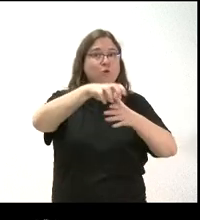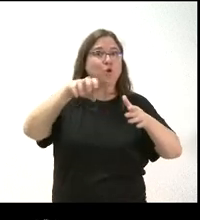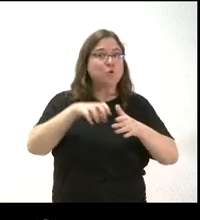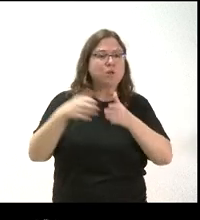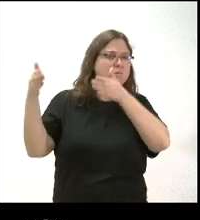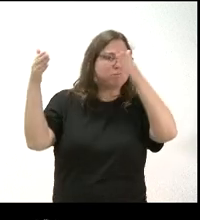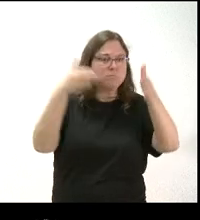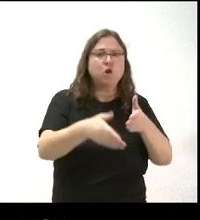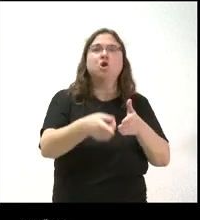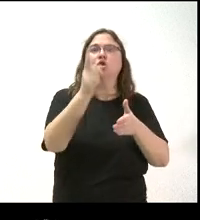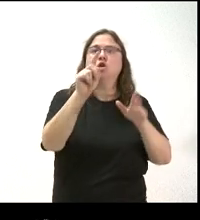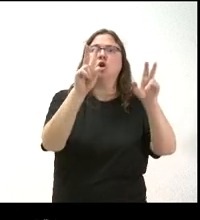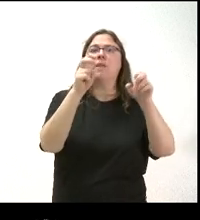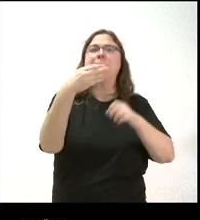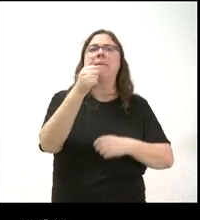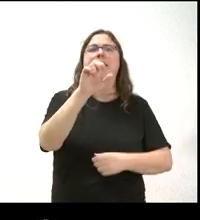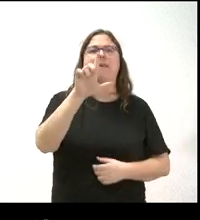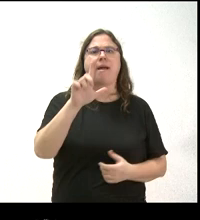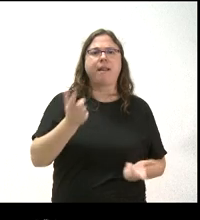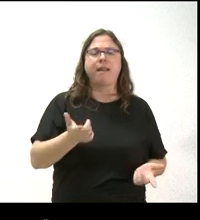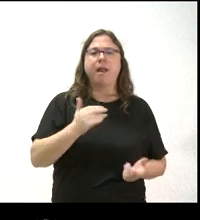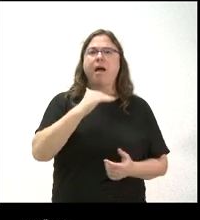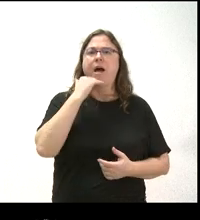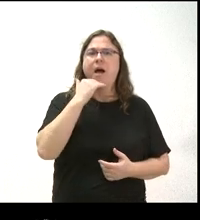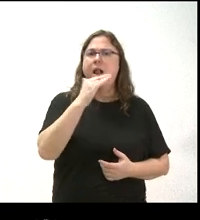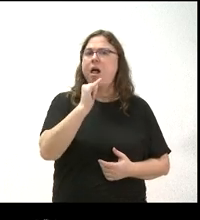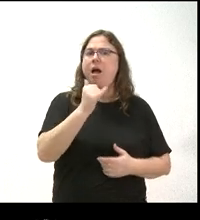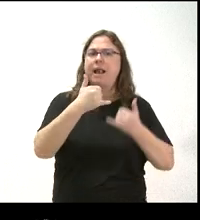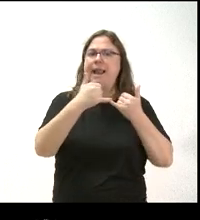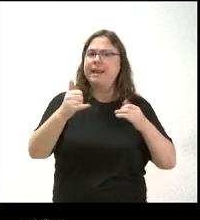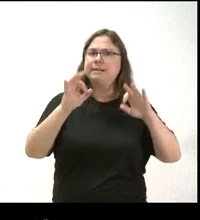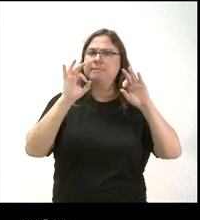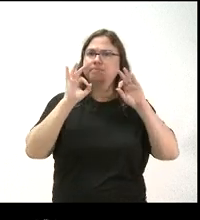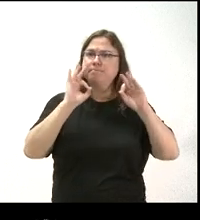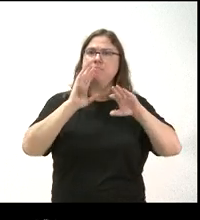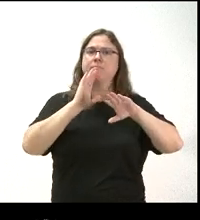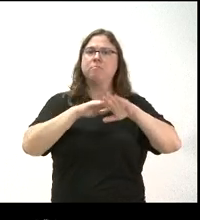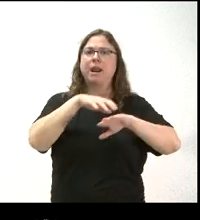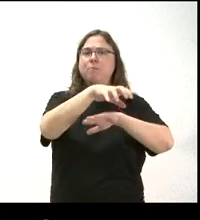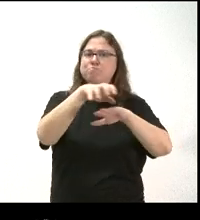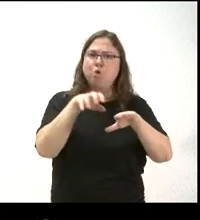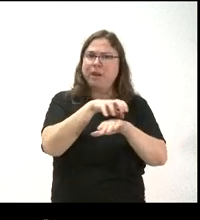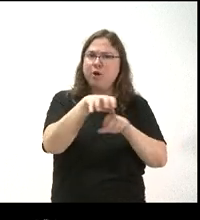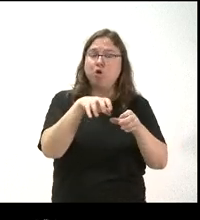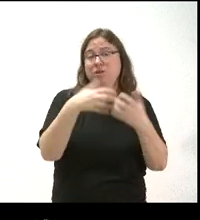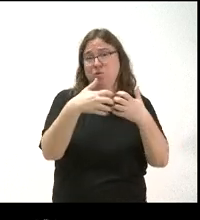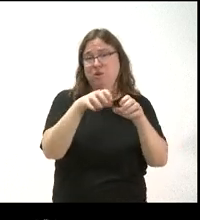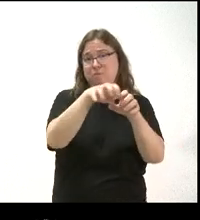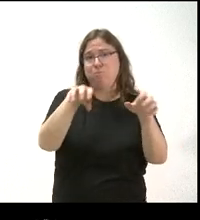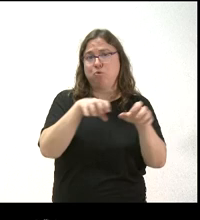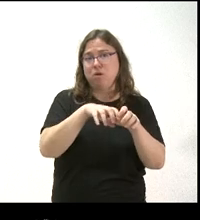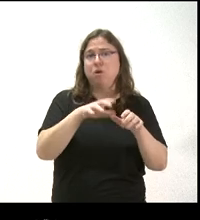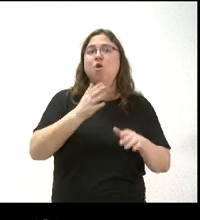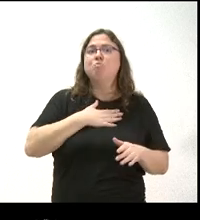solo para el PEMA de Garray. No sé si existe alguna línea de ayudas específicas para los polígonos industriales que no sean